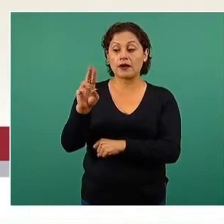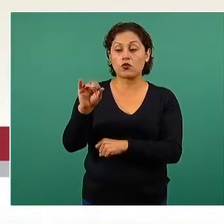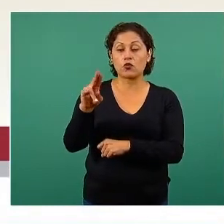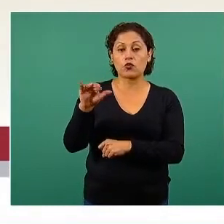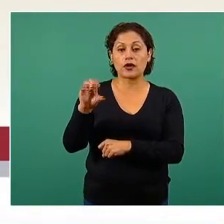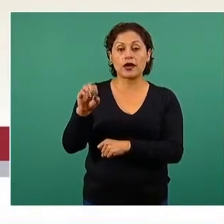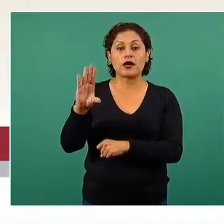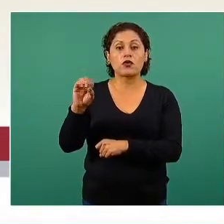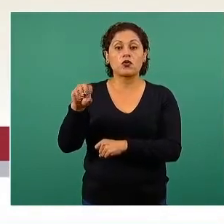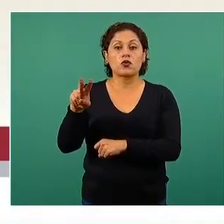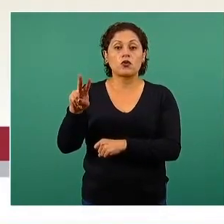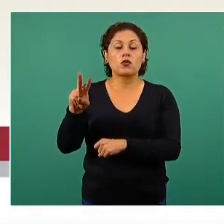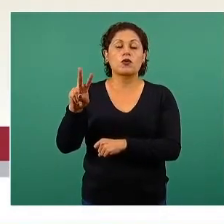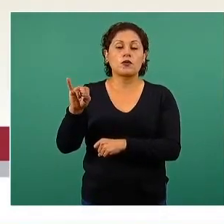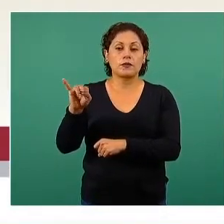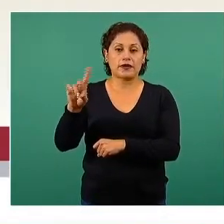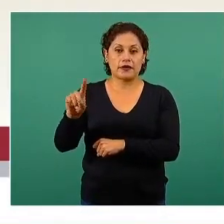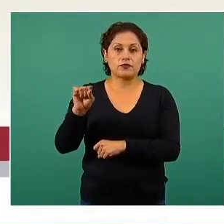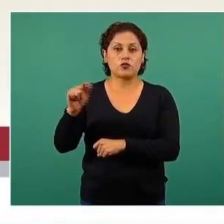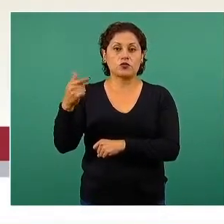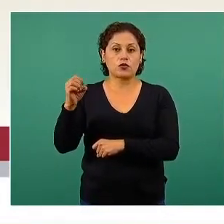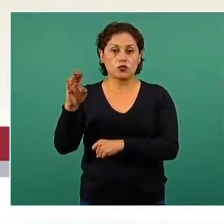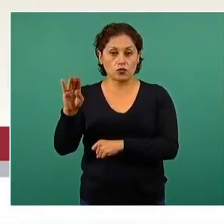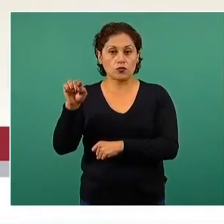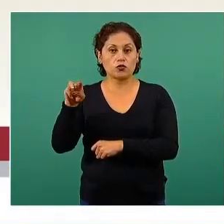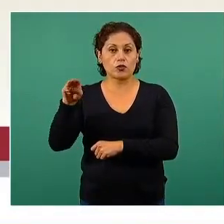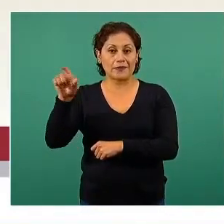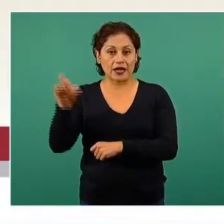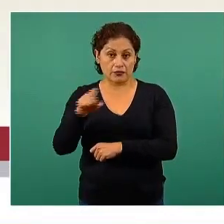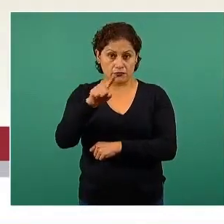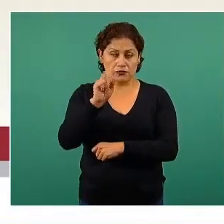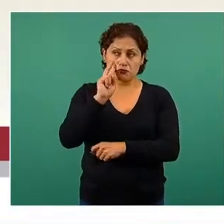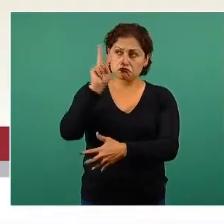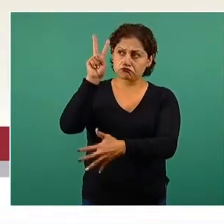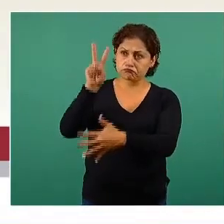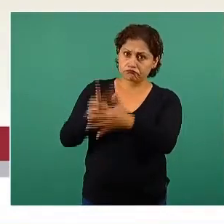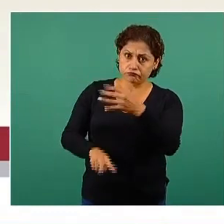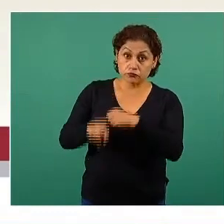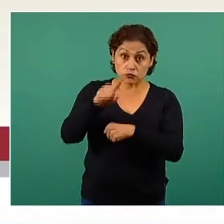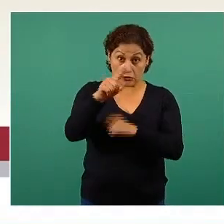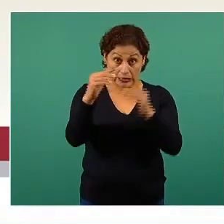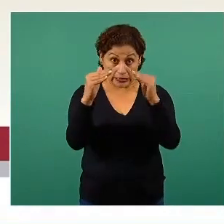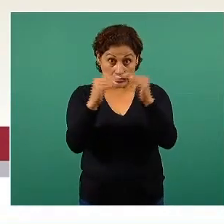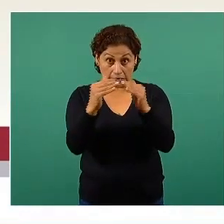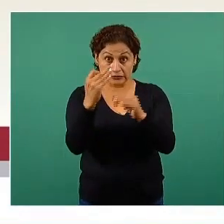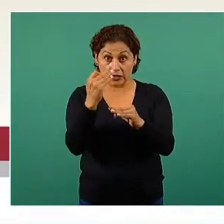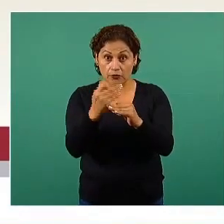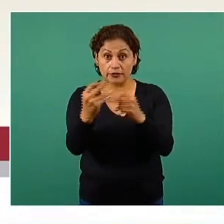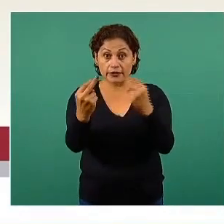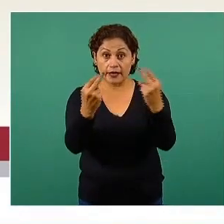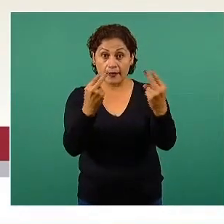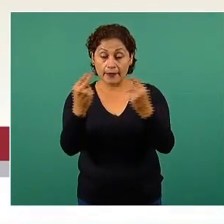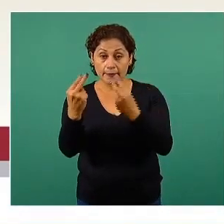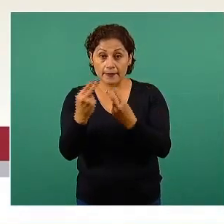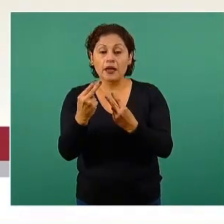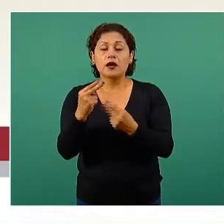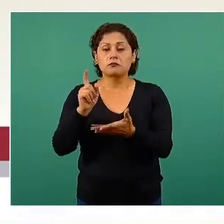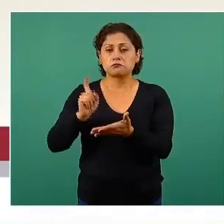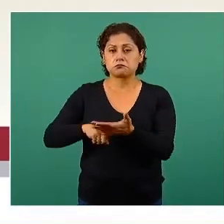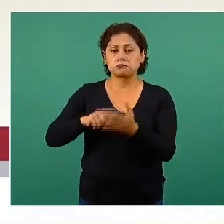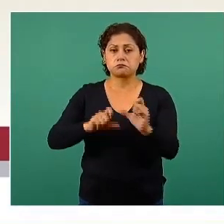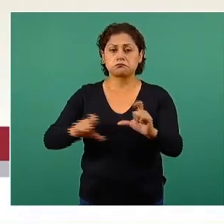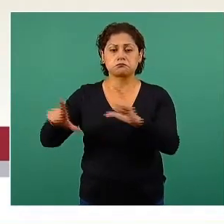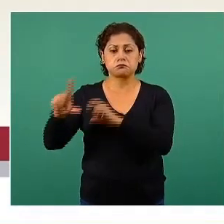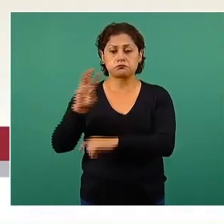brindar mucha información a usted que está en su casa, viéndonos en este momento. Si entra a vacunacovid